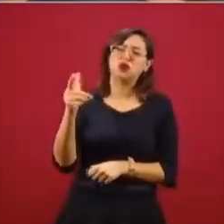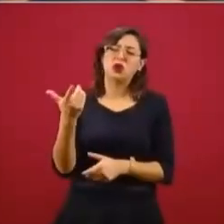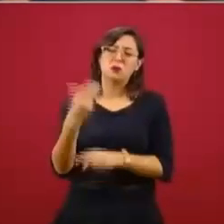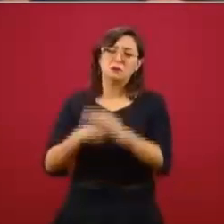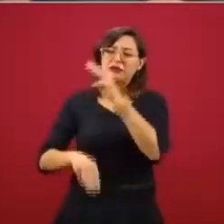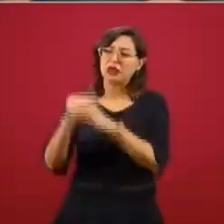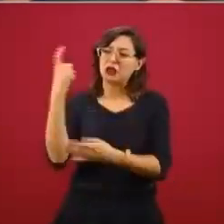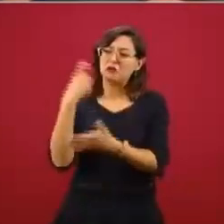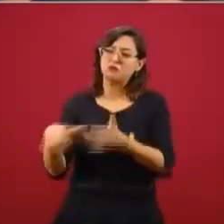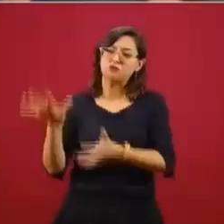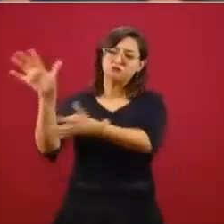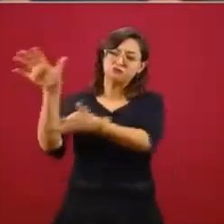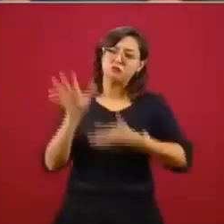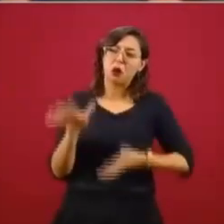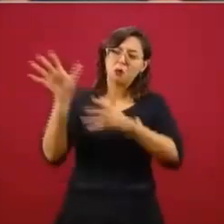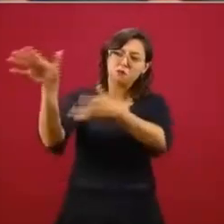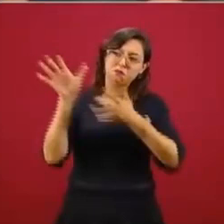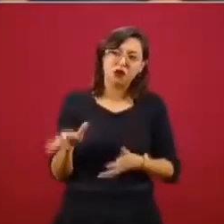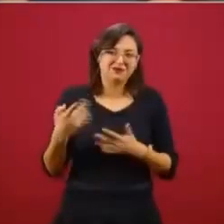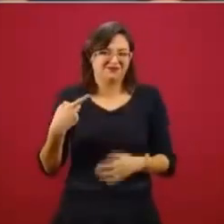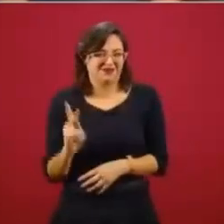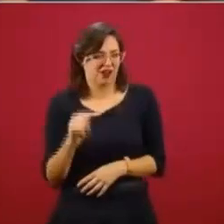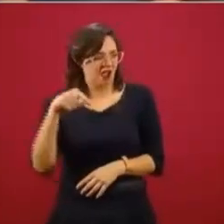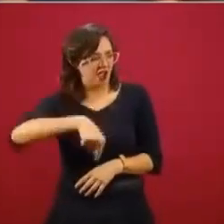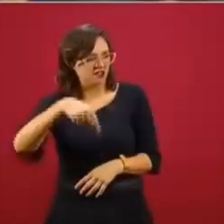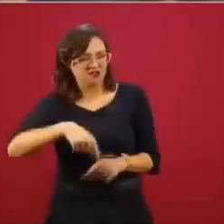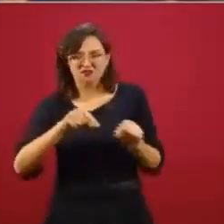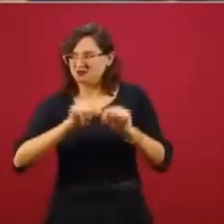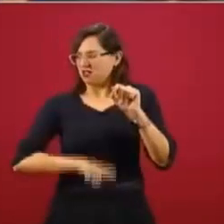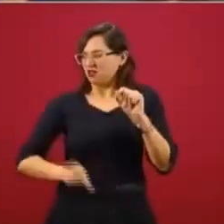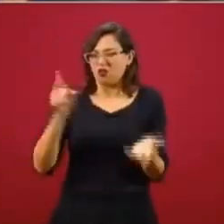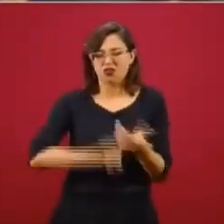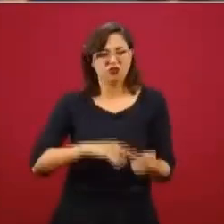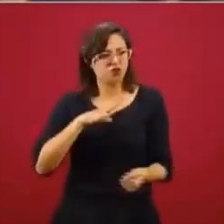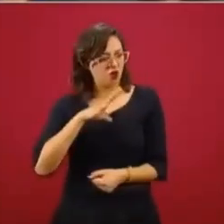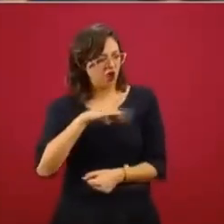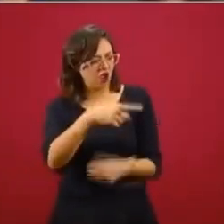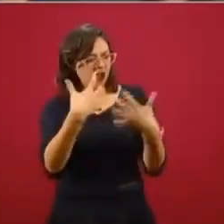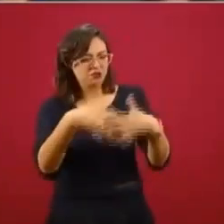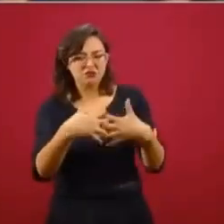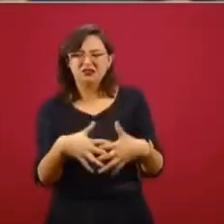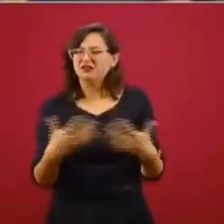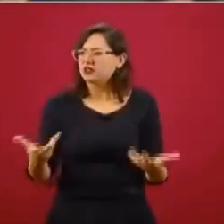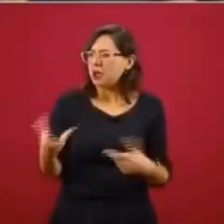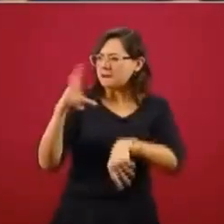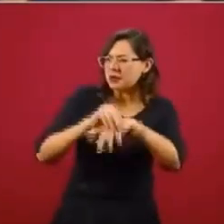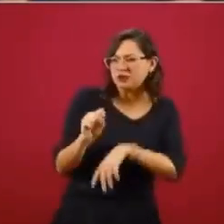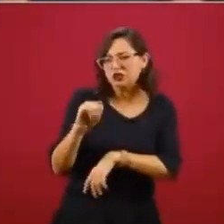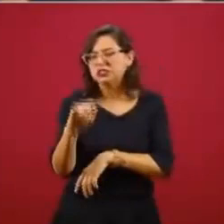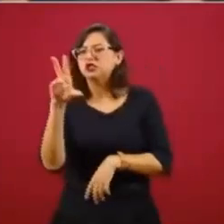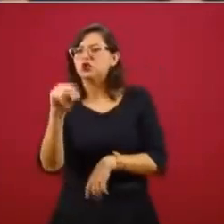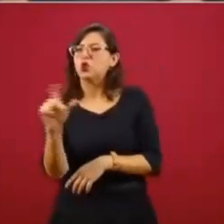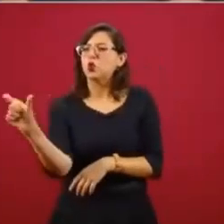por ejemplo, tenemos una aquí en El Bajío, unas cuantas horas de la capital, se les van a otorgar los permisos a estas empresas